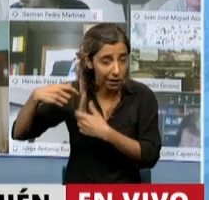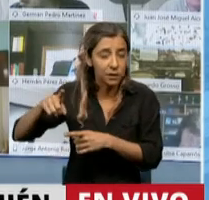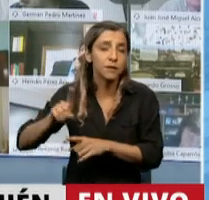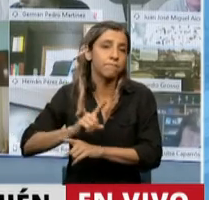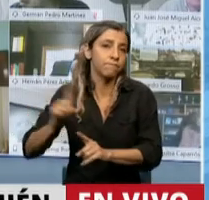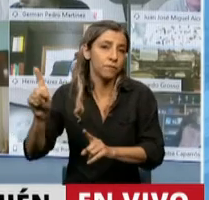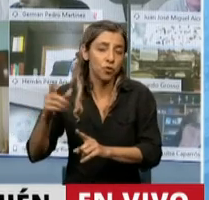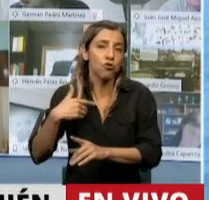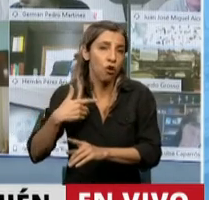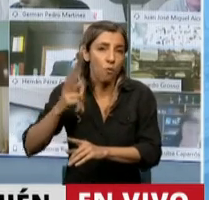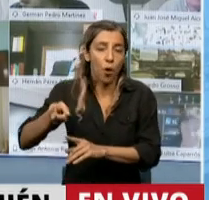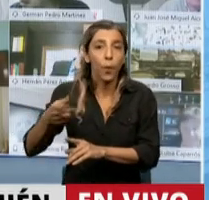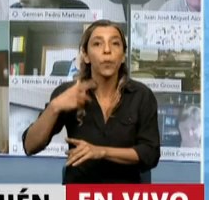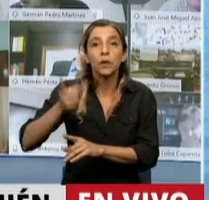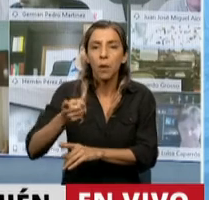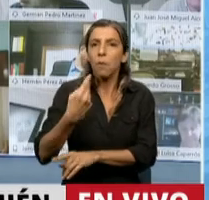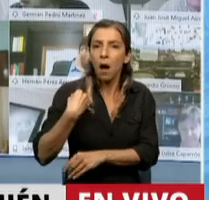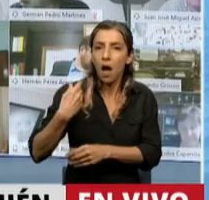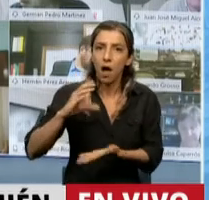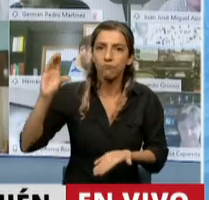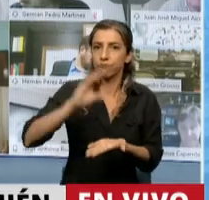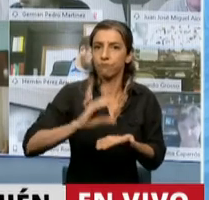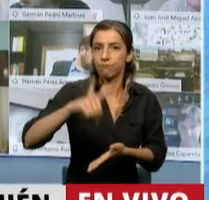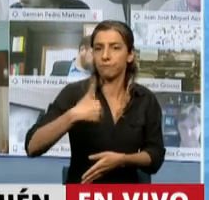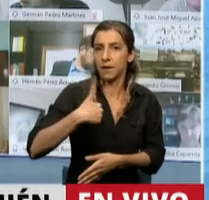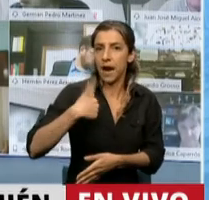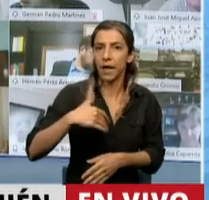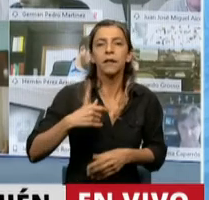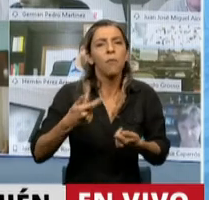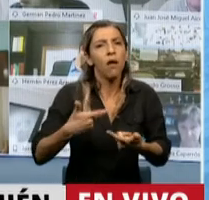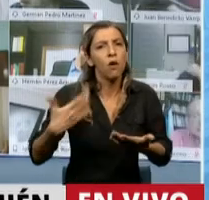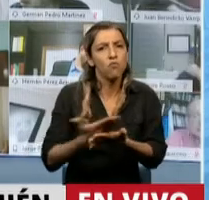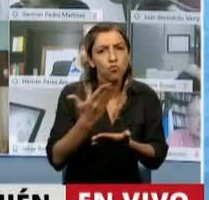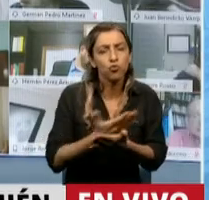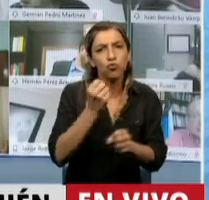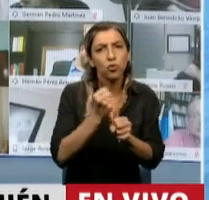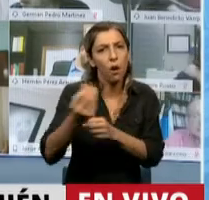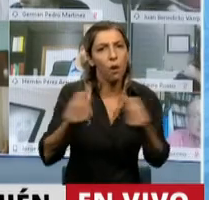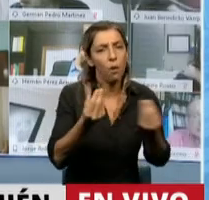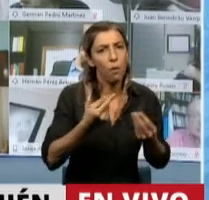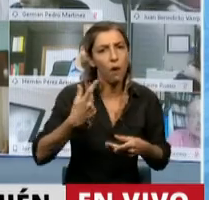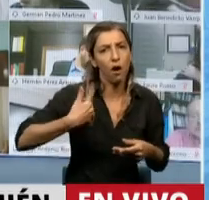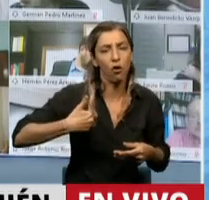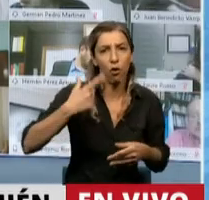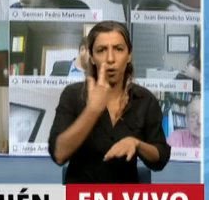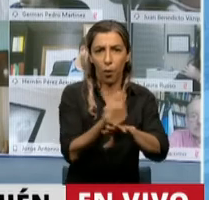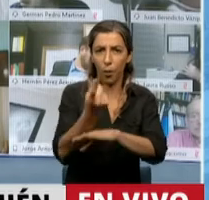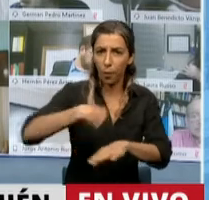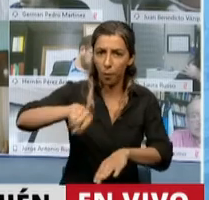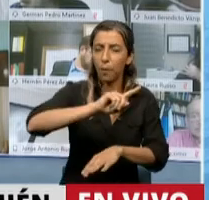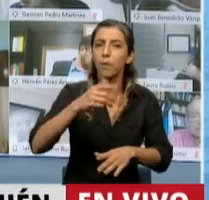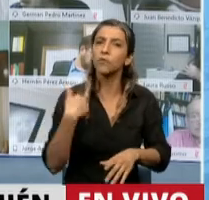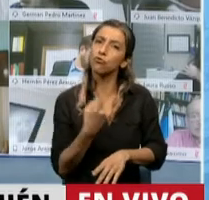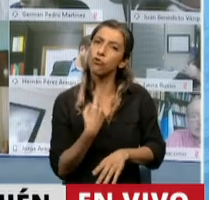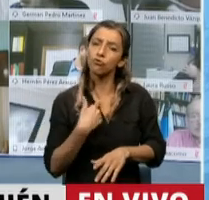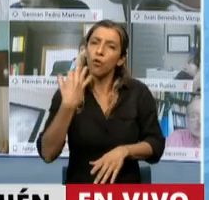territorio nacional, que contribuyan a la producción y al trabajo de los argentinos. Y para eso debemos generar